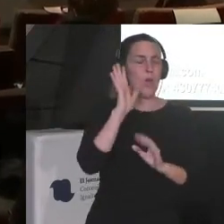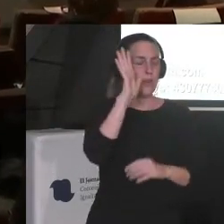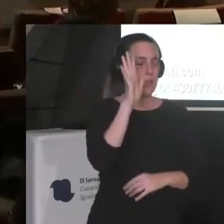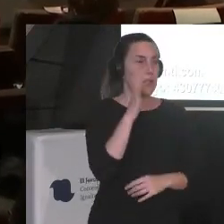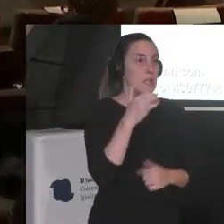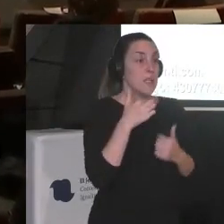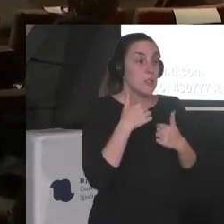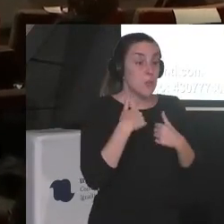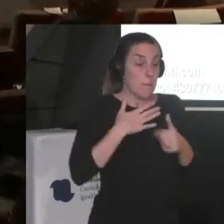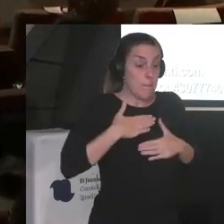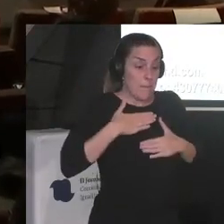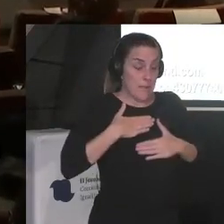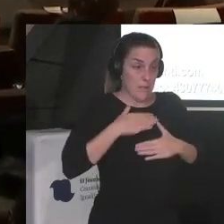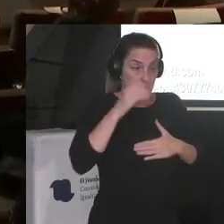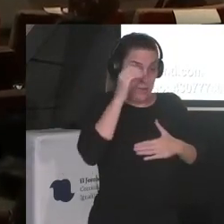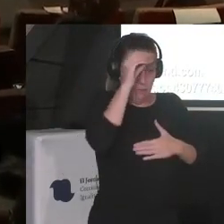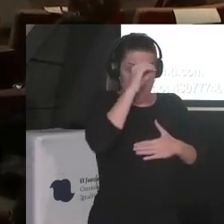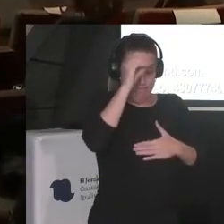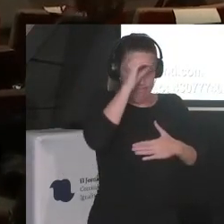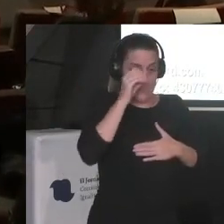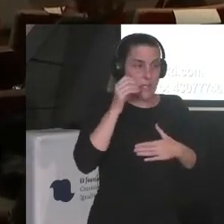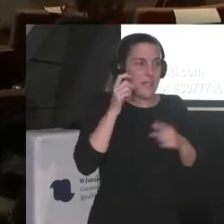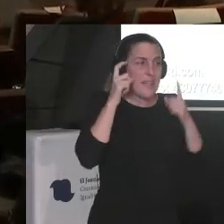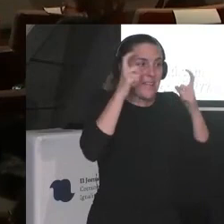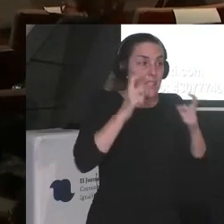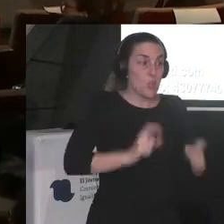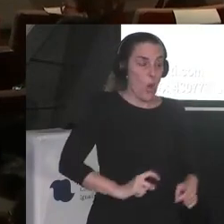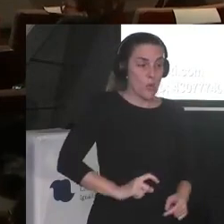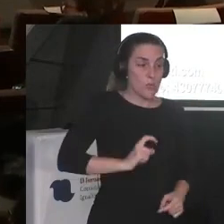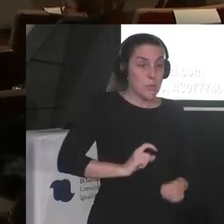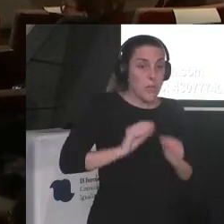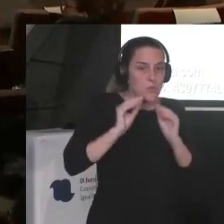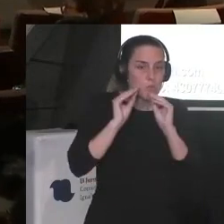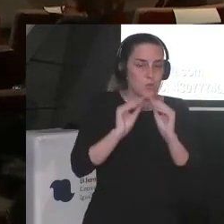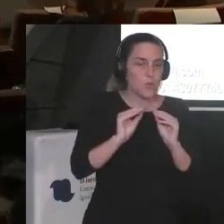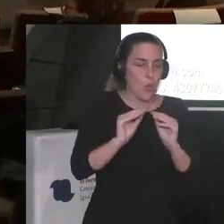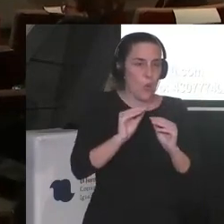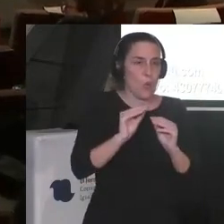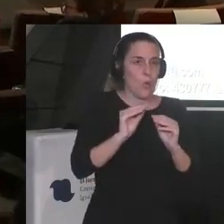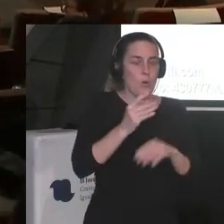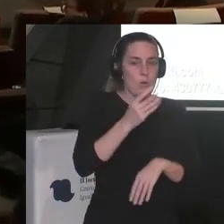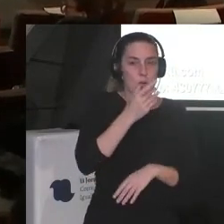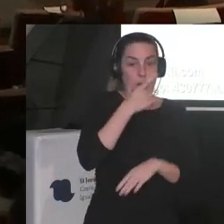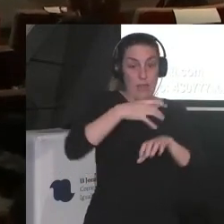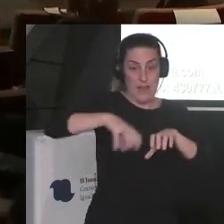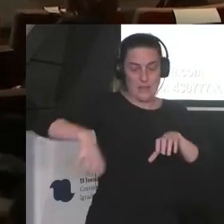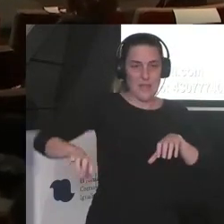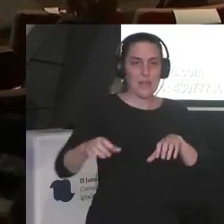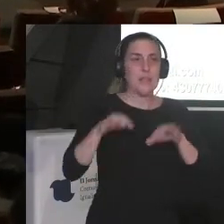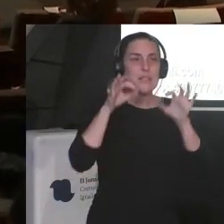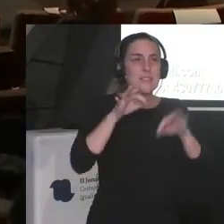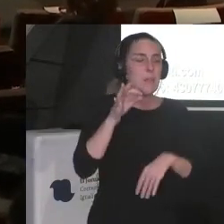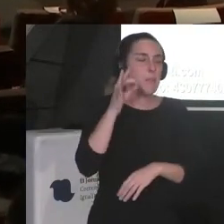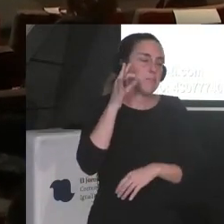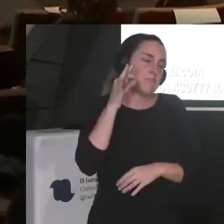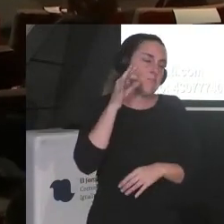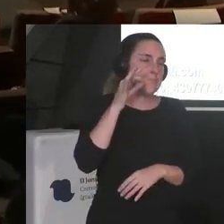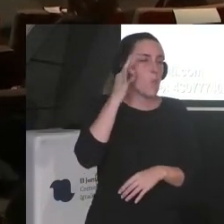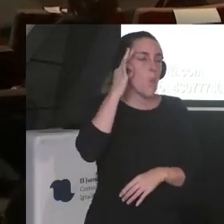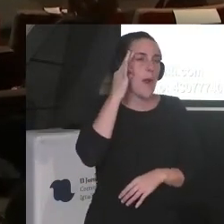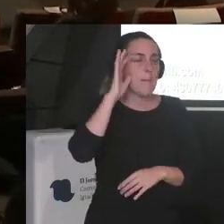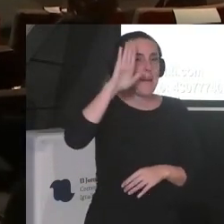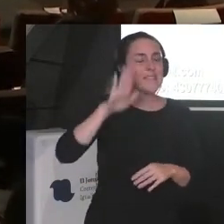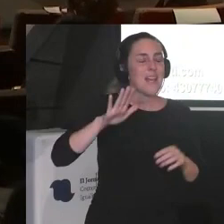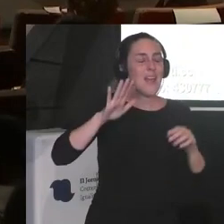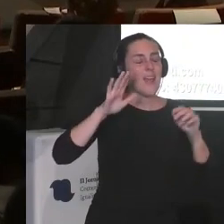refuerzo la autoestima de estas personas sobre todo son mujeres ¿no? que siempre parece que nos estamos esforzando y digo no, tú